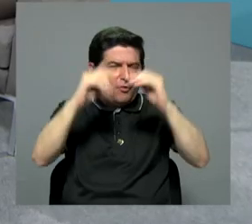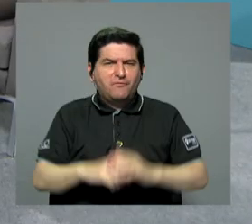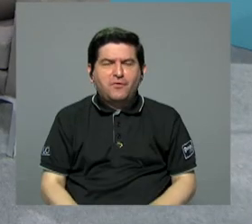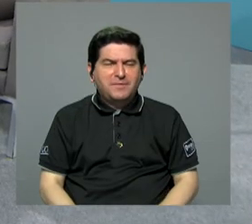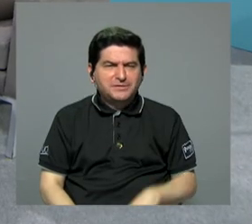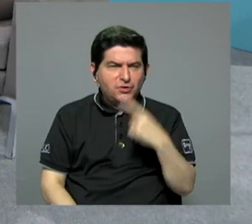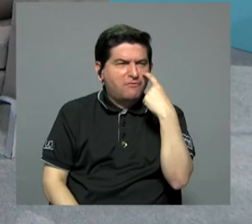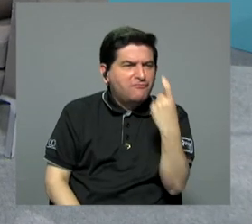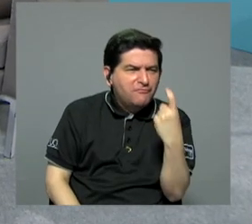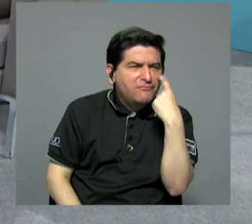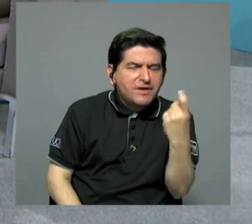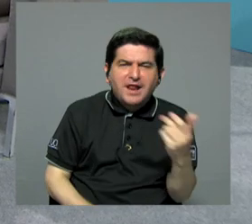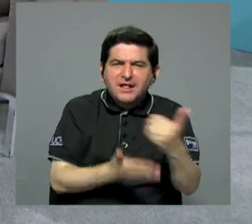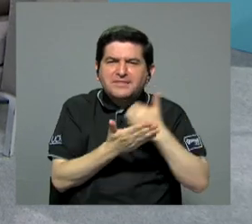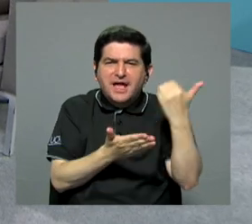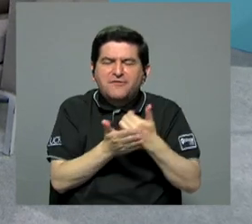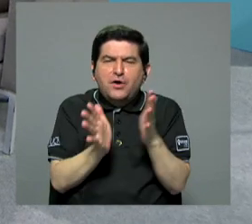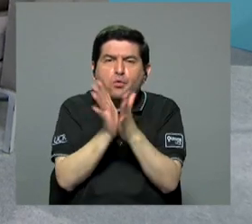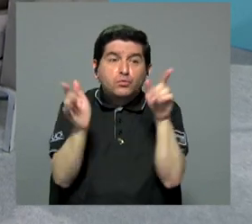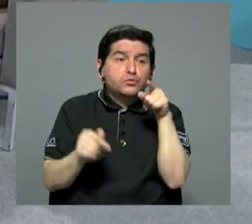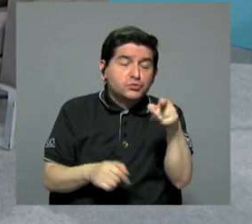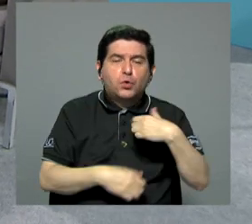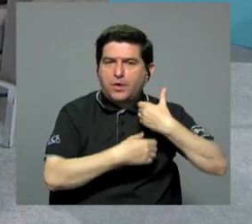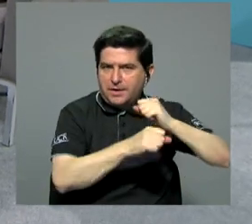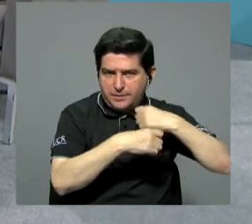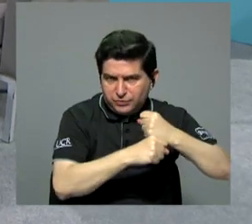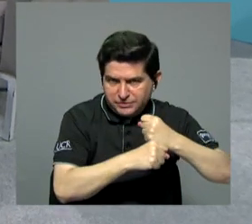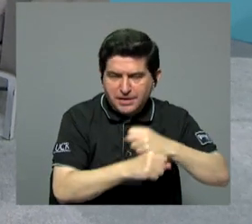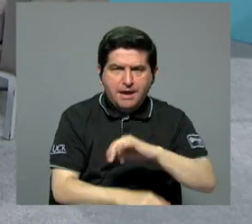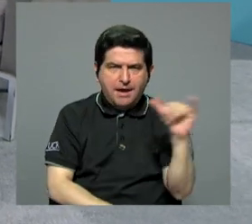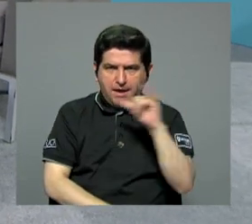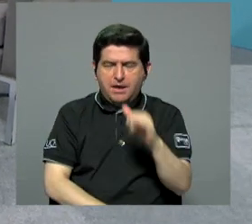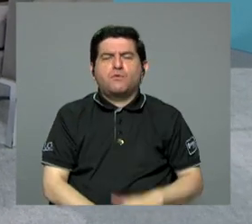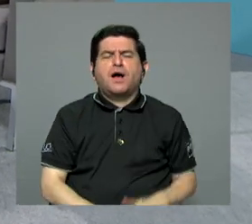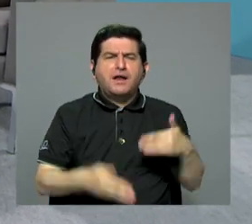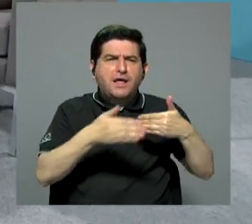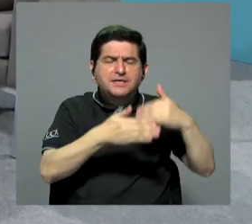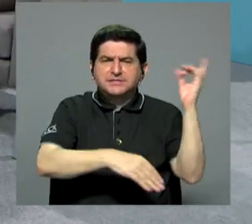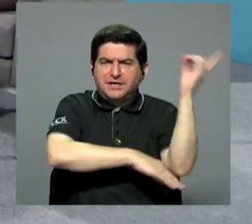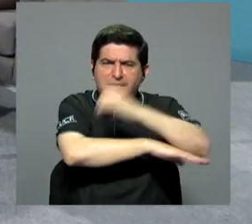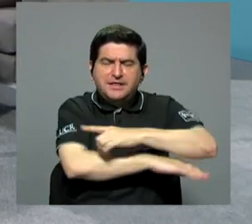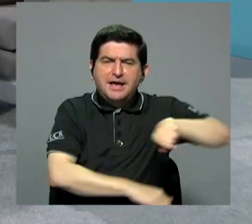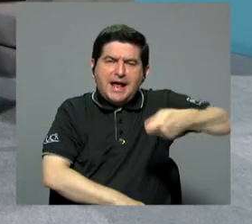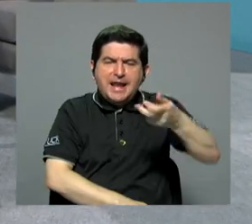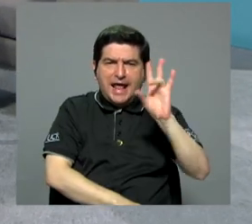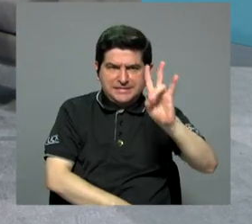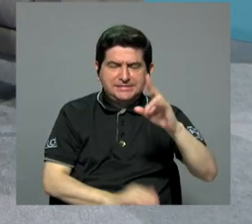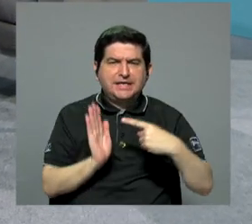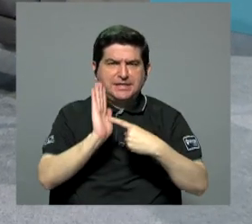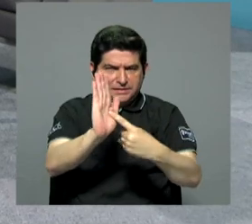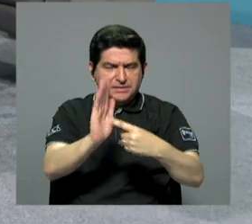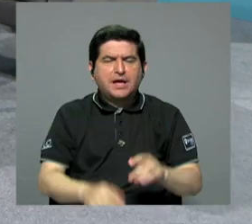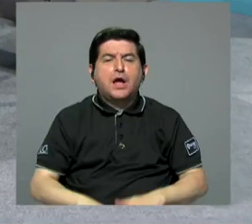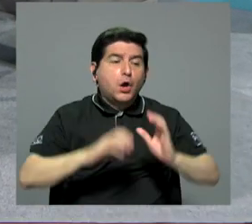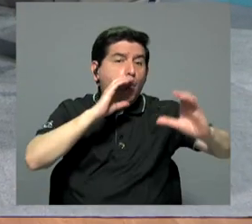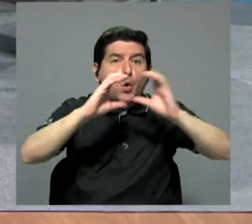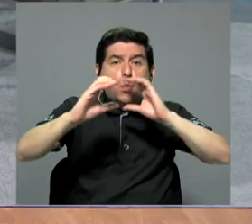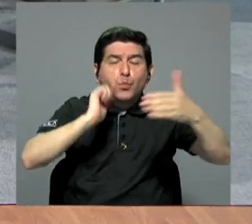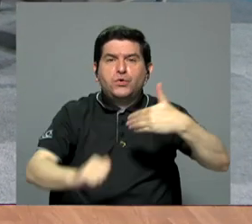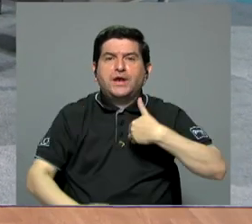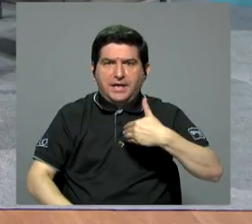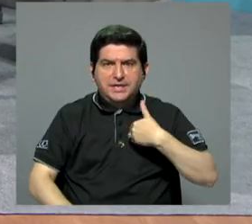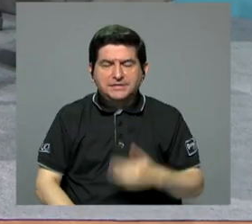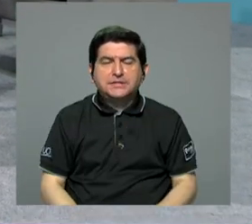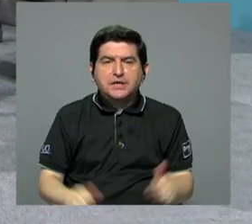o fiscalización de los recursos públicos de este municipio. Igual en días recientes Canal 7 ha revelado pues algunas conversaciones que